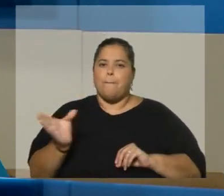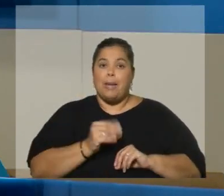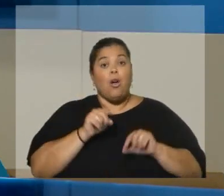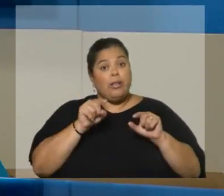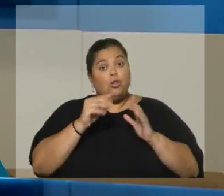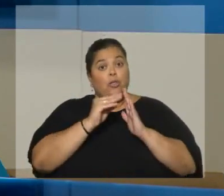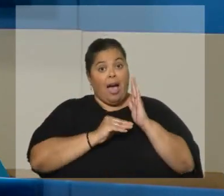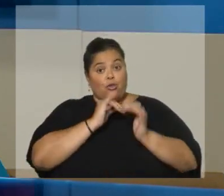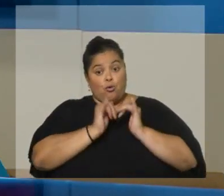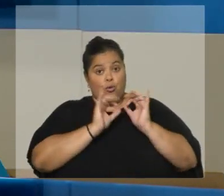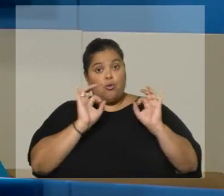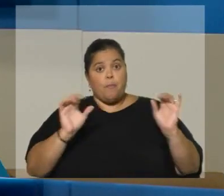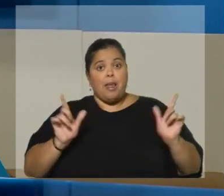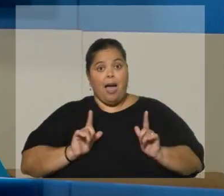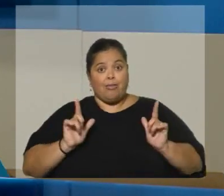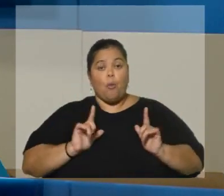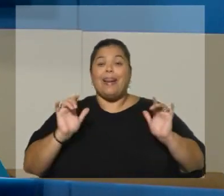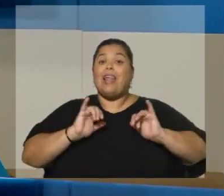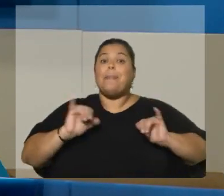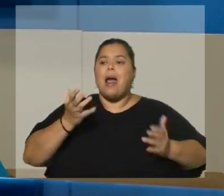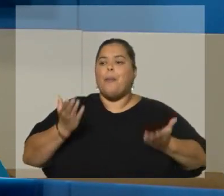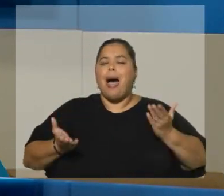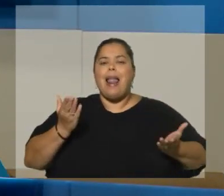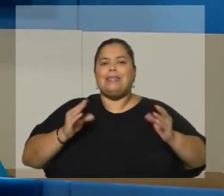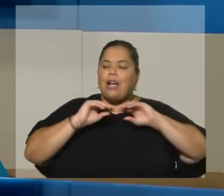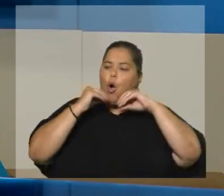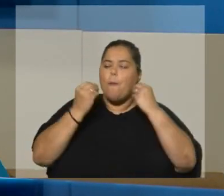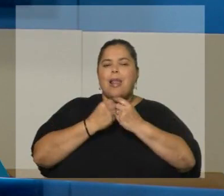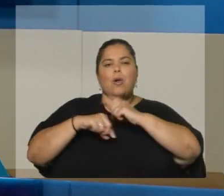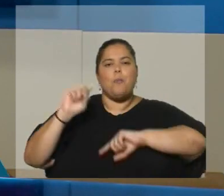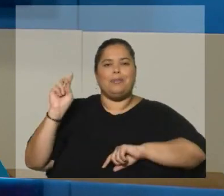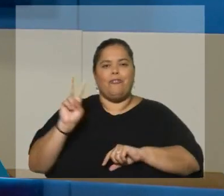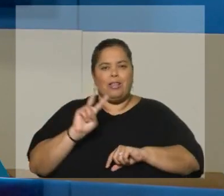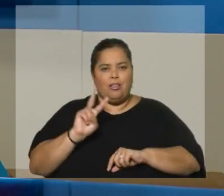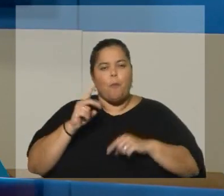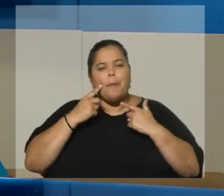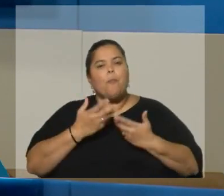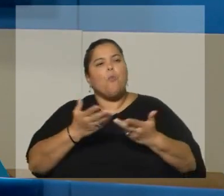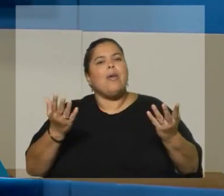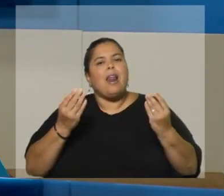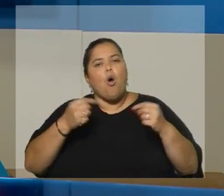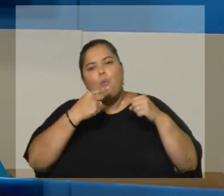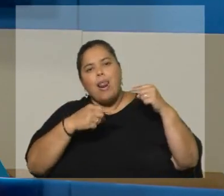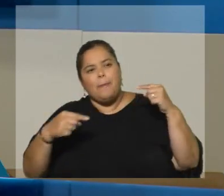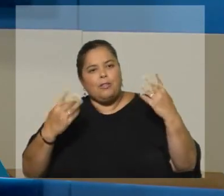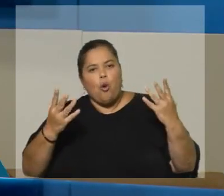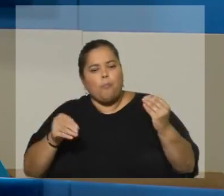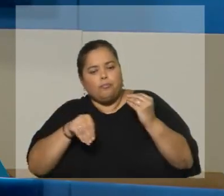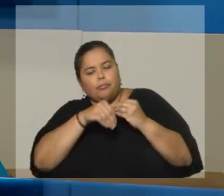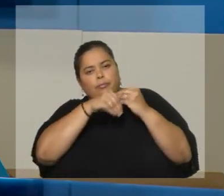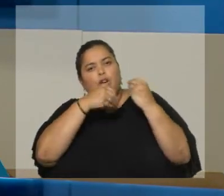datos que estábamos esperando para cerrar el balance del año 2022 y tener algún elemento más para proyectar la economía en este 2023